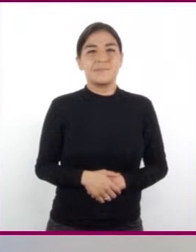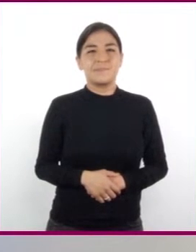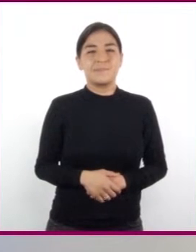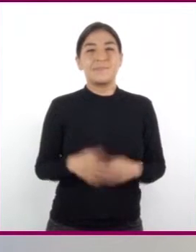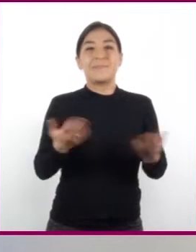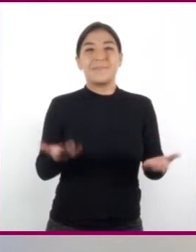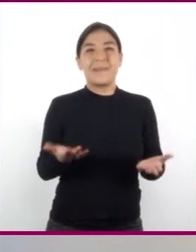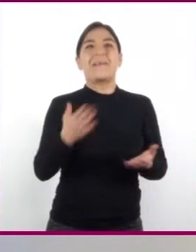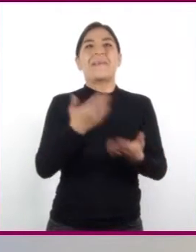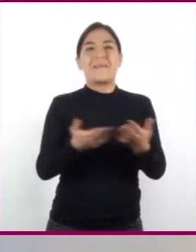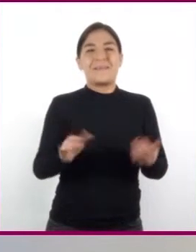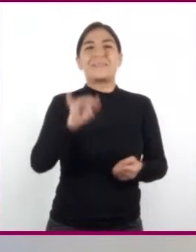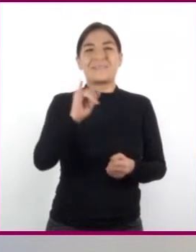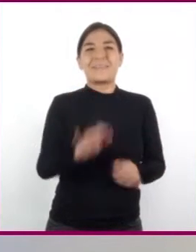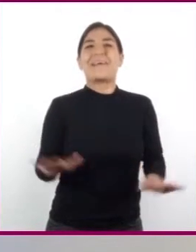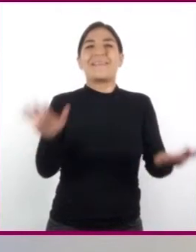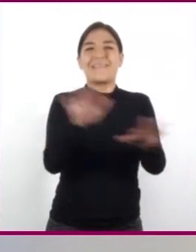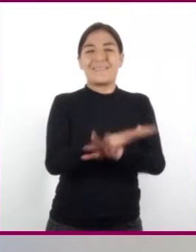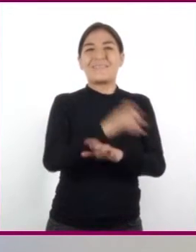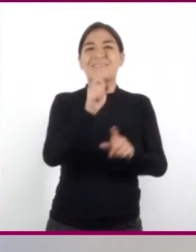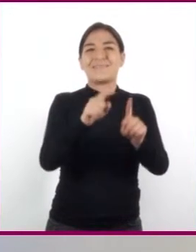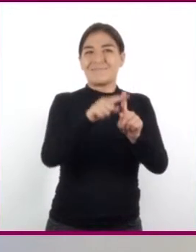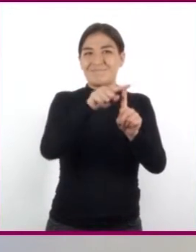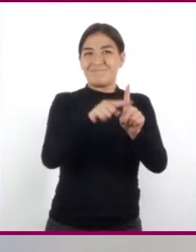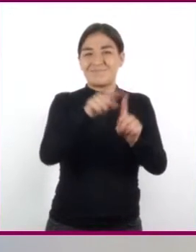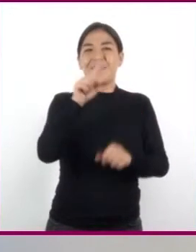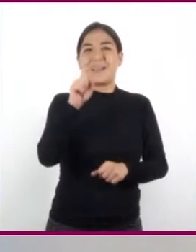Ahora sí, ya cambió la temperatura del agua.